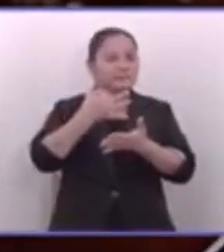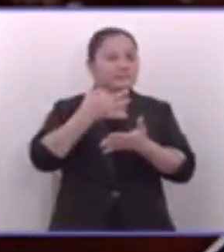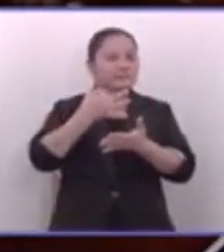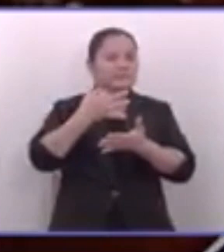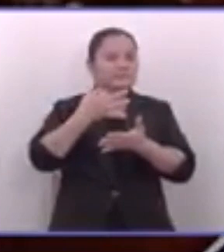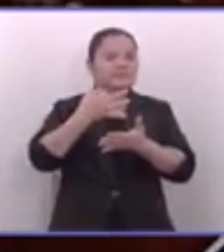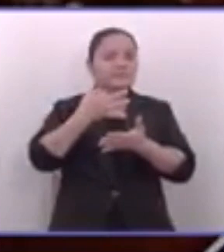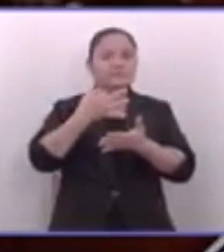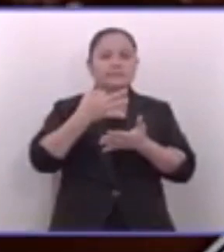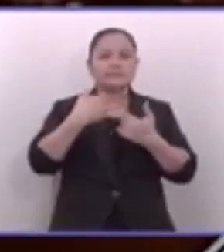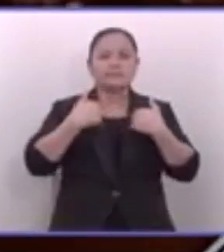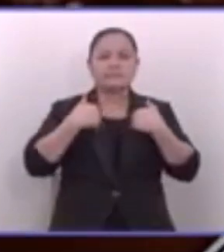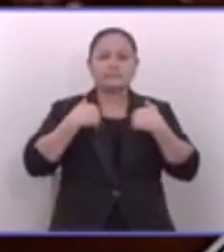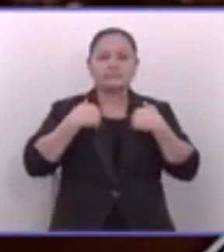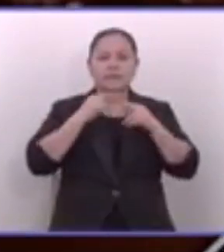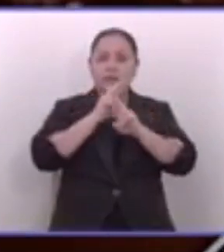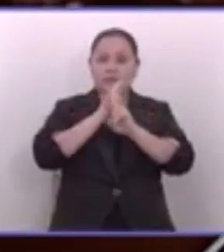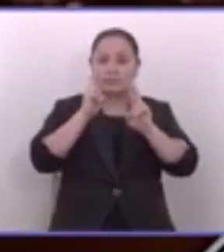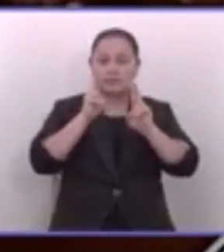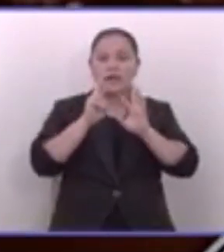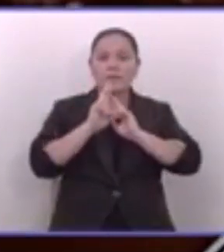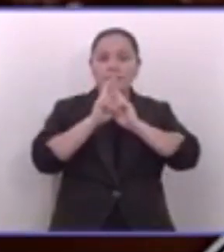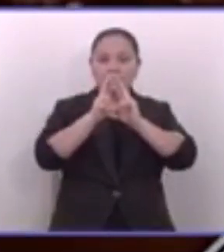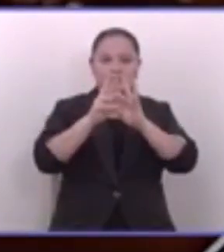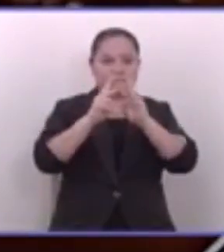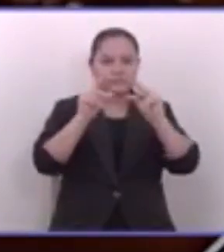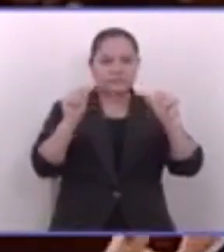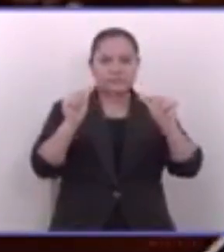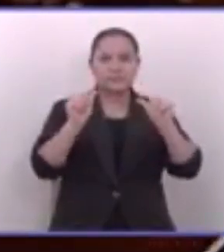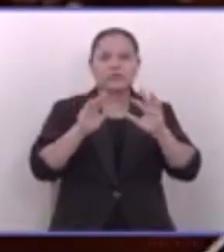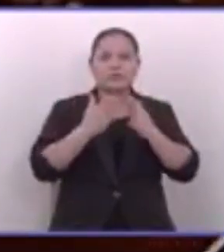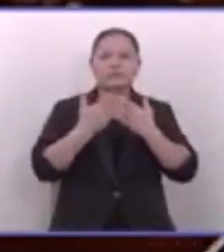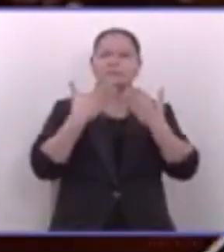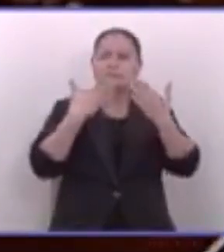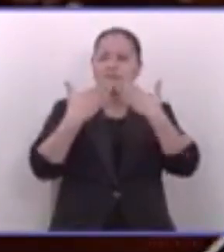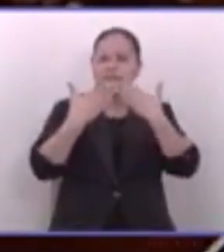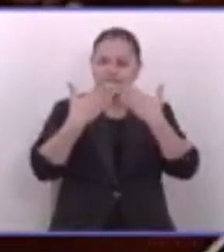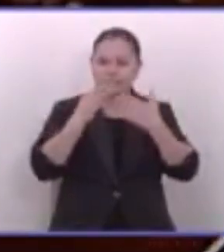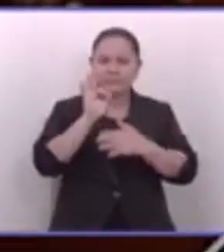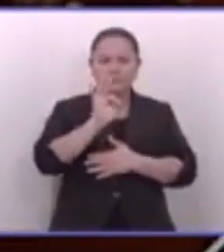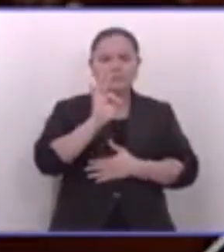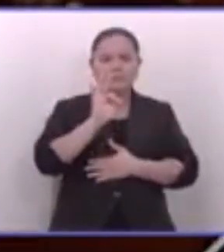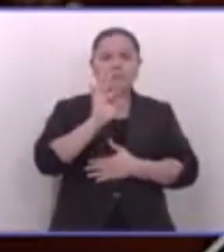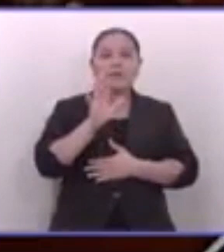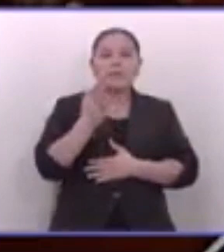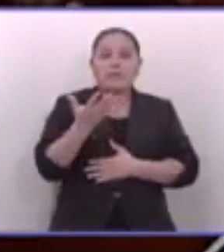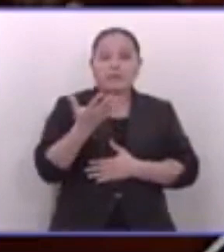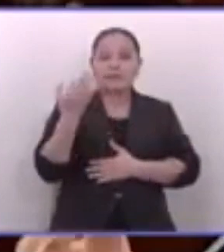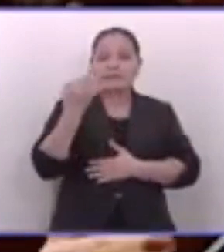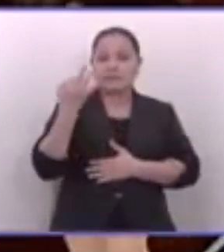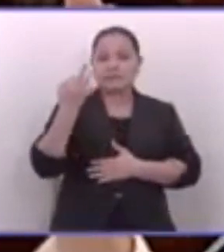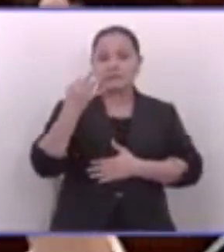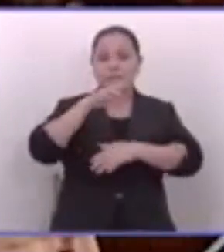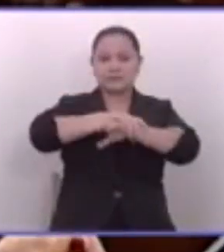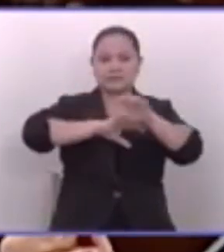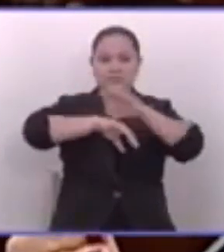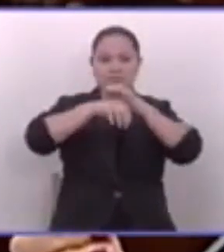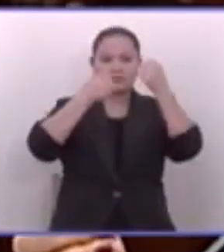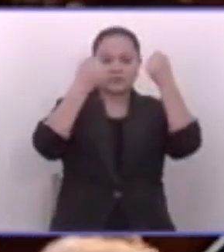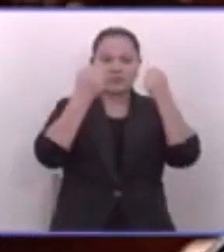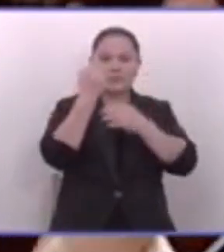vamos a tener la solución definitiva. ¿Por qué no mejor le explican a la gente por qué necesitan encarcelar